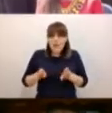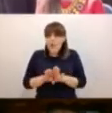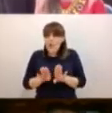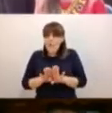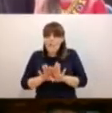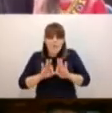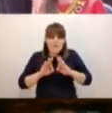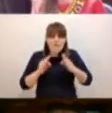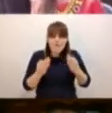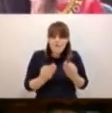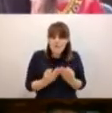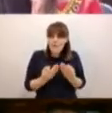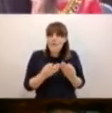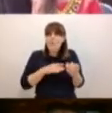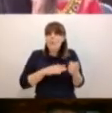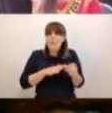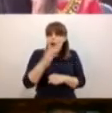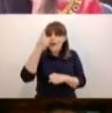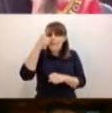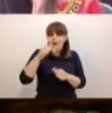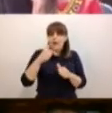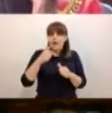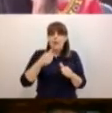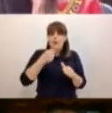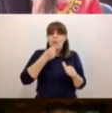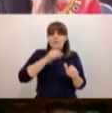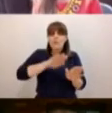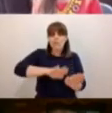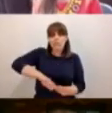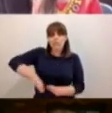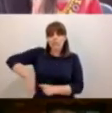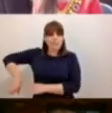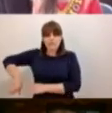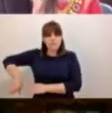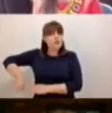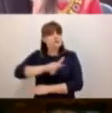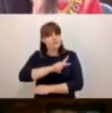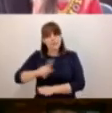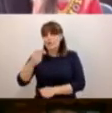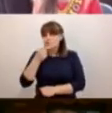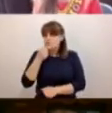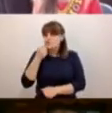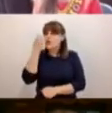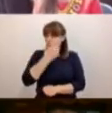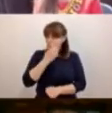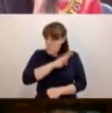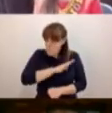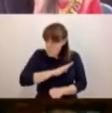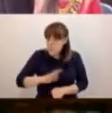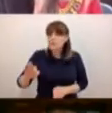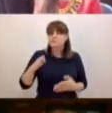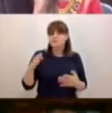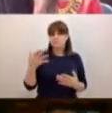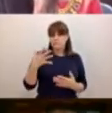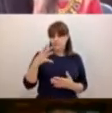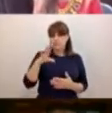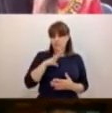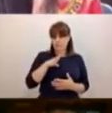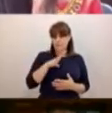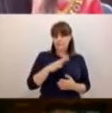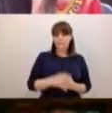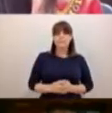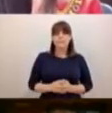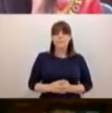estrategias de que nadie se quede atrás, de que ningún niño se quede sin escuela. Hacer más eficiente la